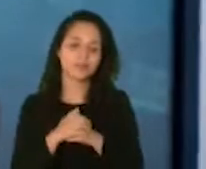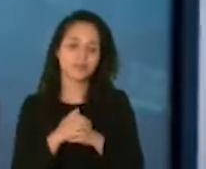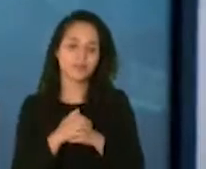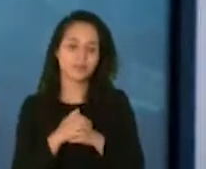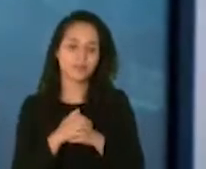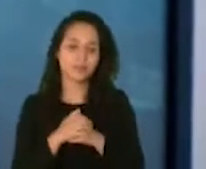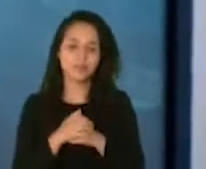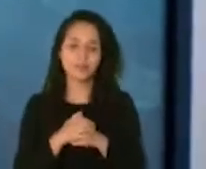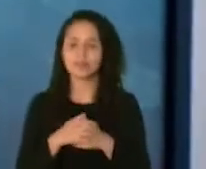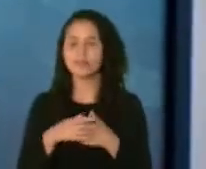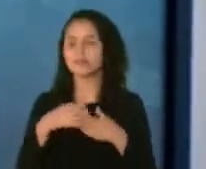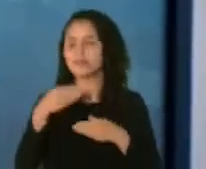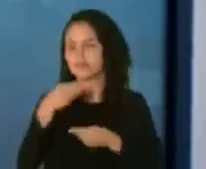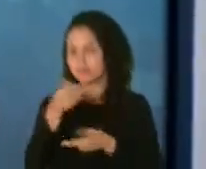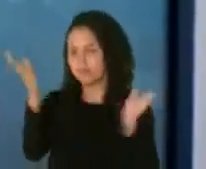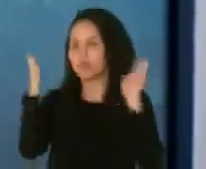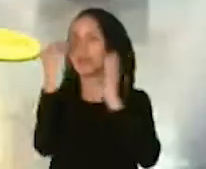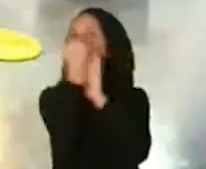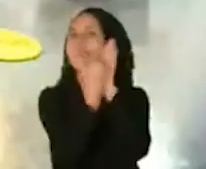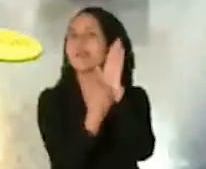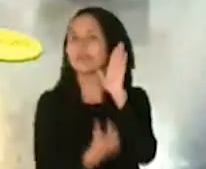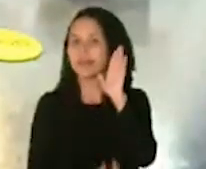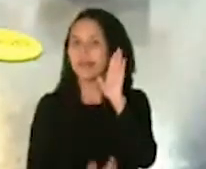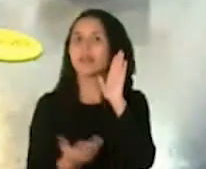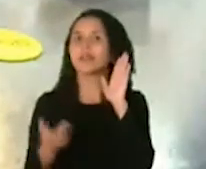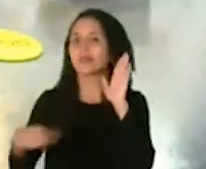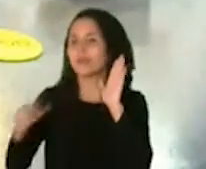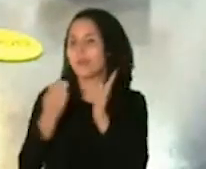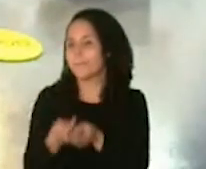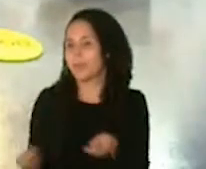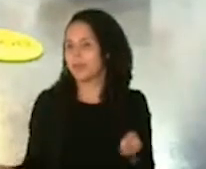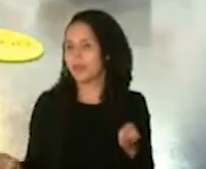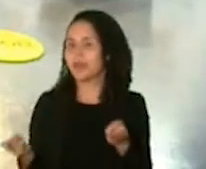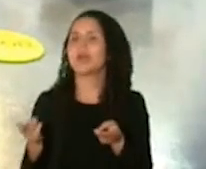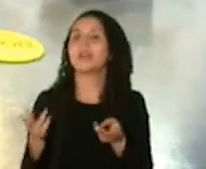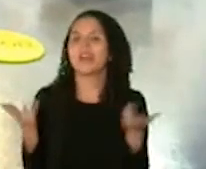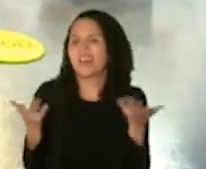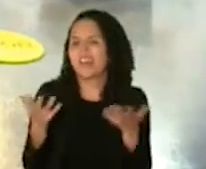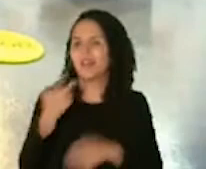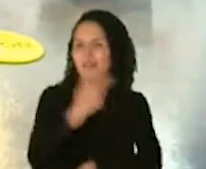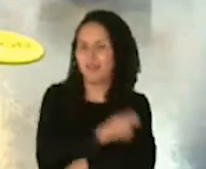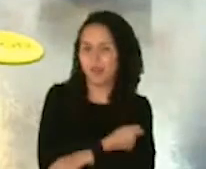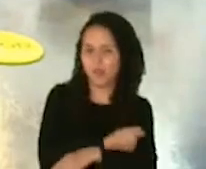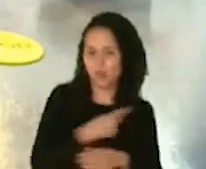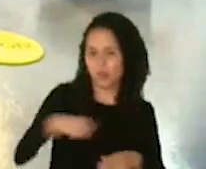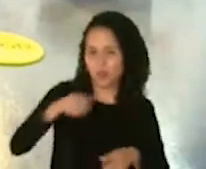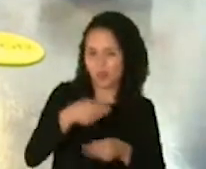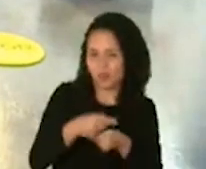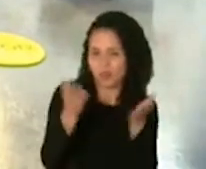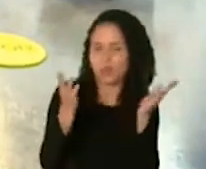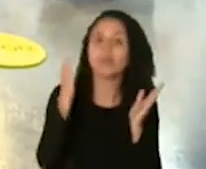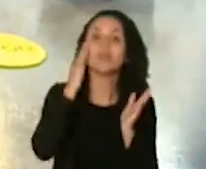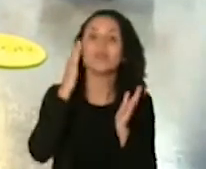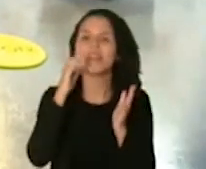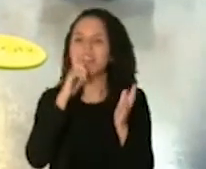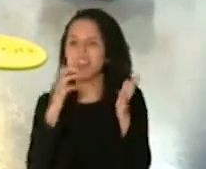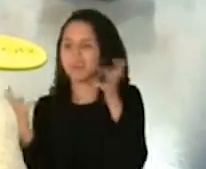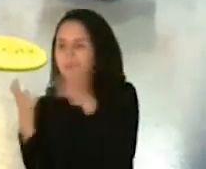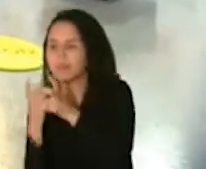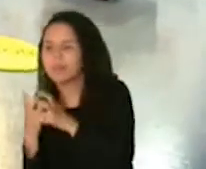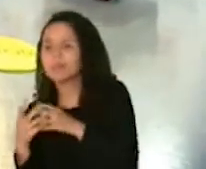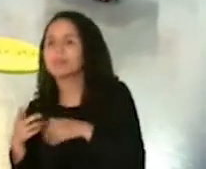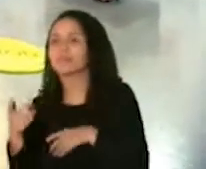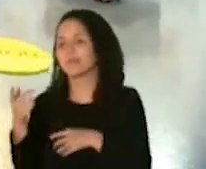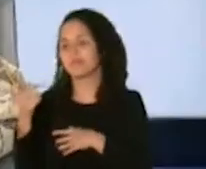generar el listado del inventario, ¿verdad? De cuáles vacunas se ponen para saber a quiénes le corresponde la segunda